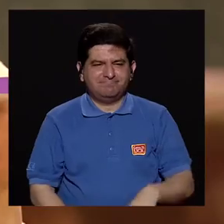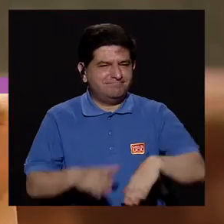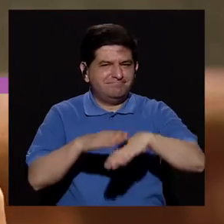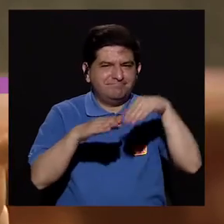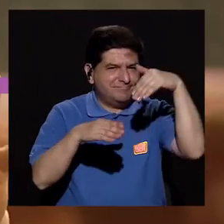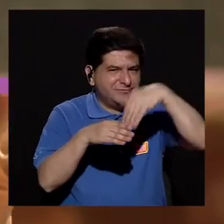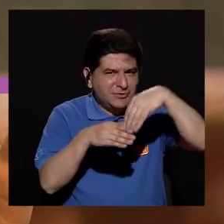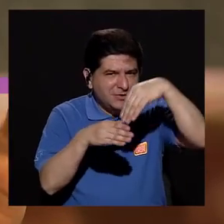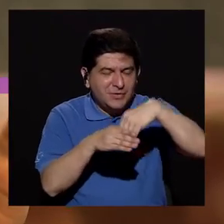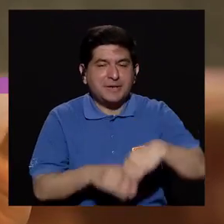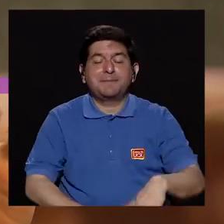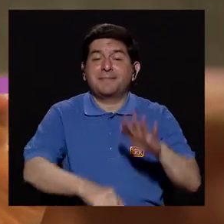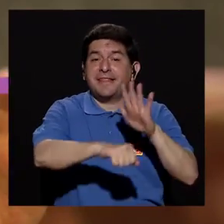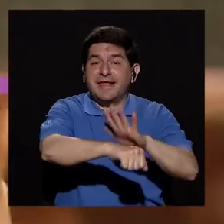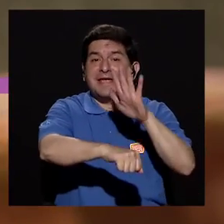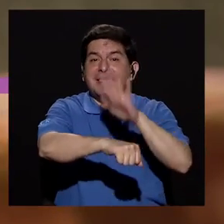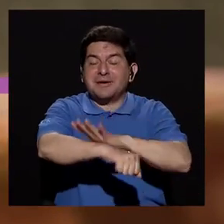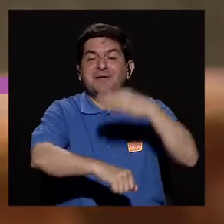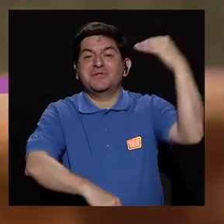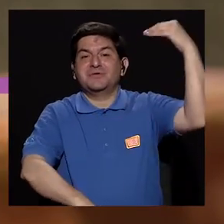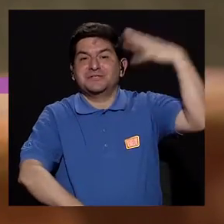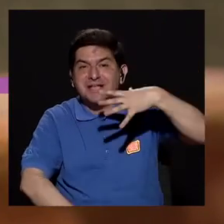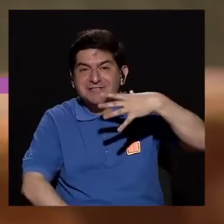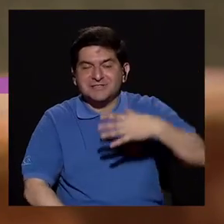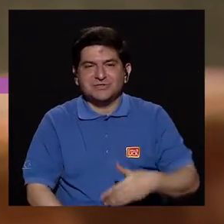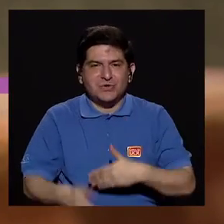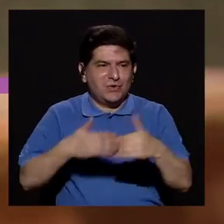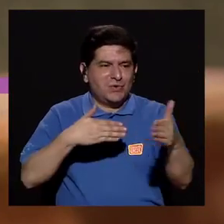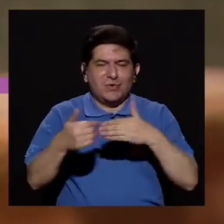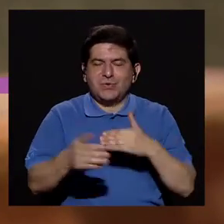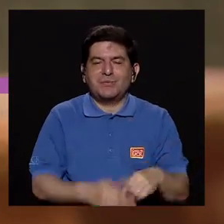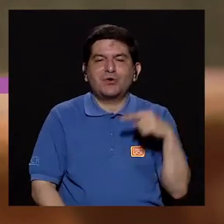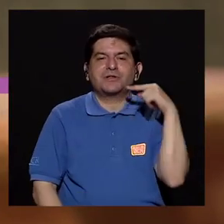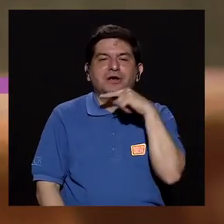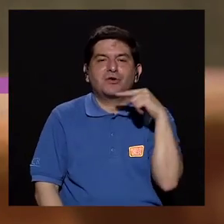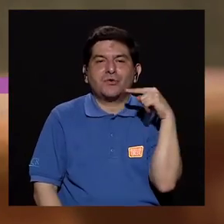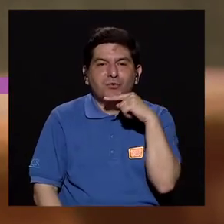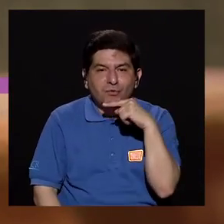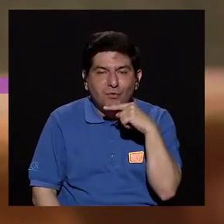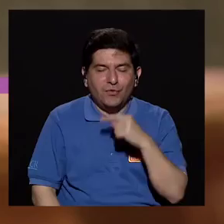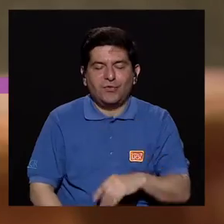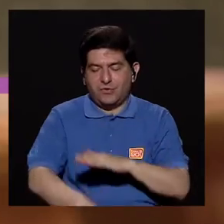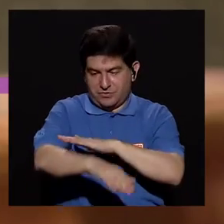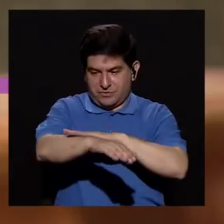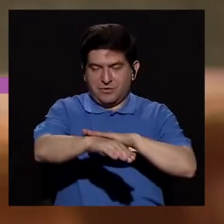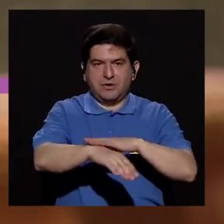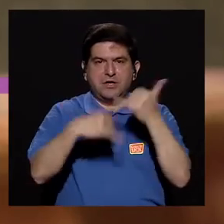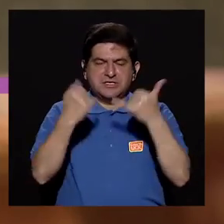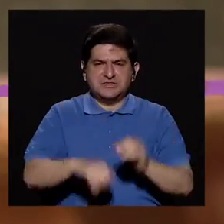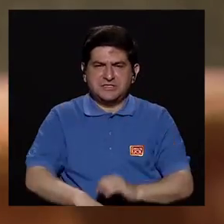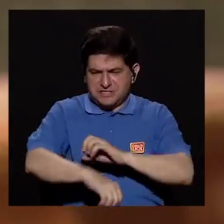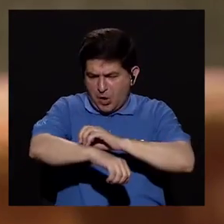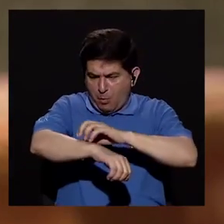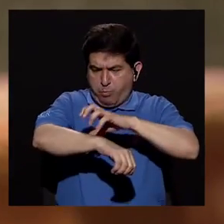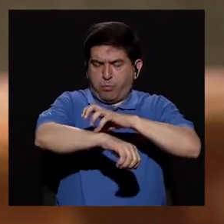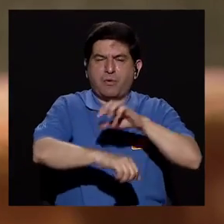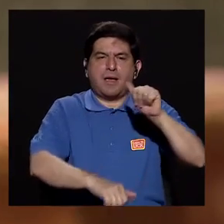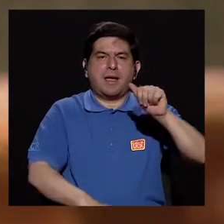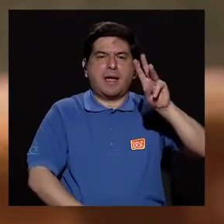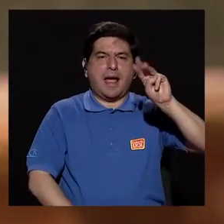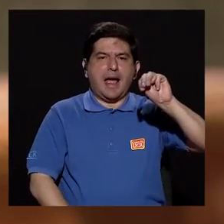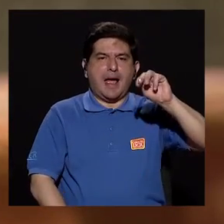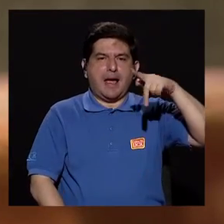fuera, es que las quemaduras por sol, así sea ponerse rojo, por supuesto si le hacen ampollas es